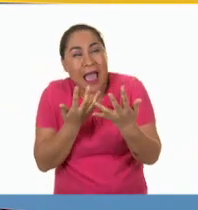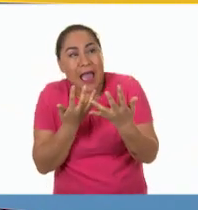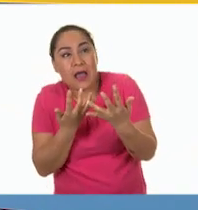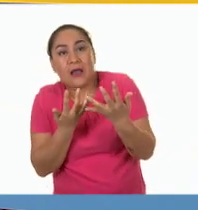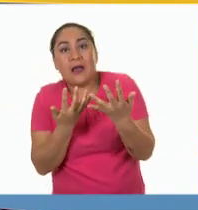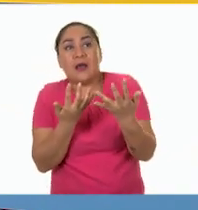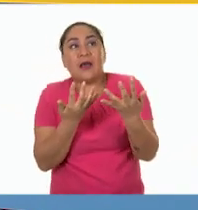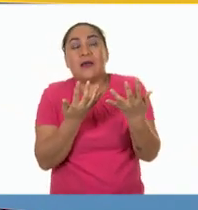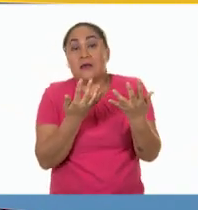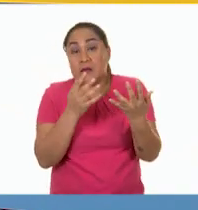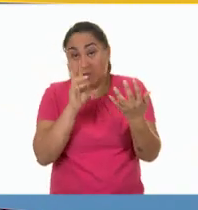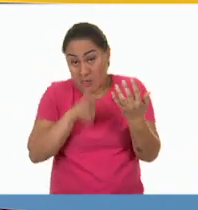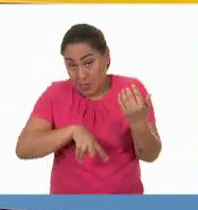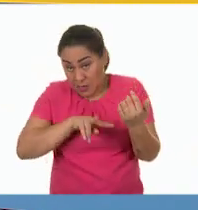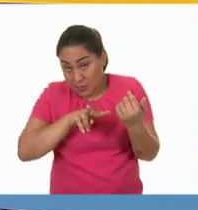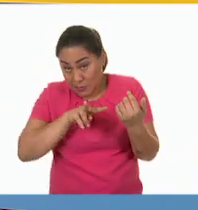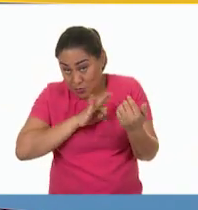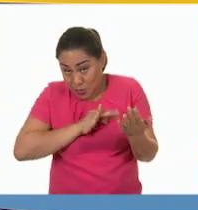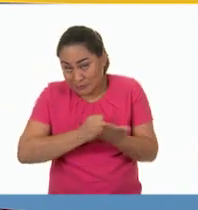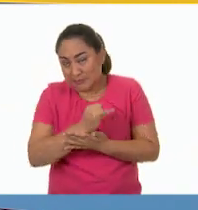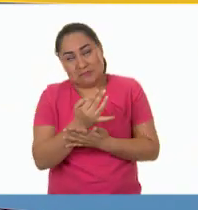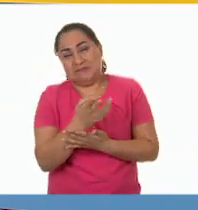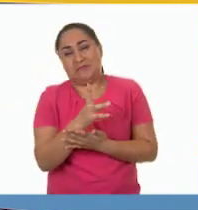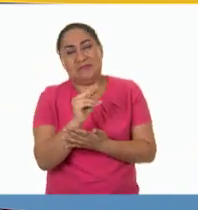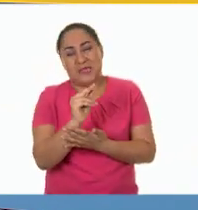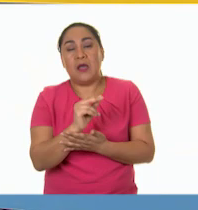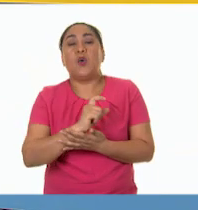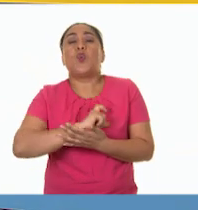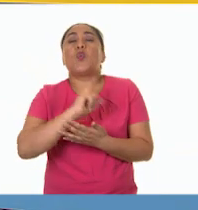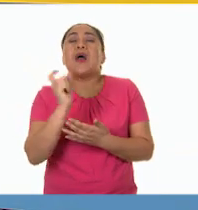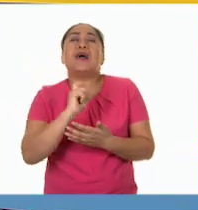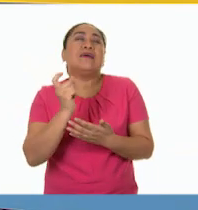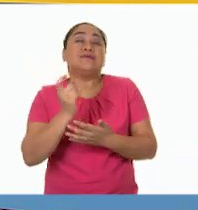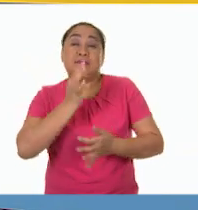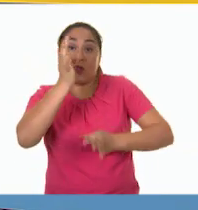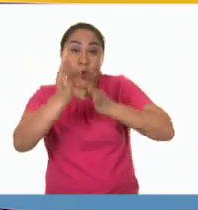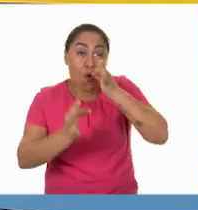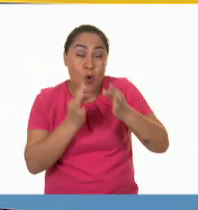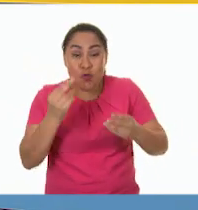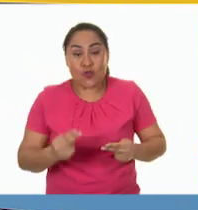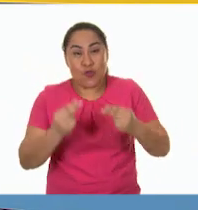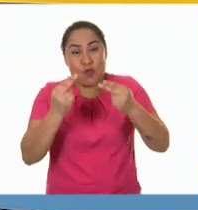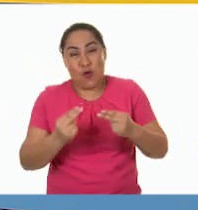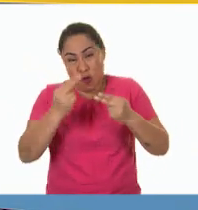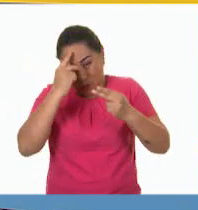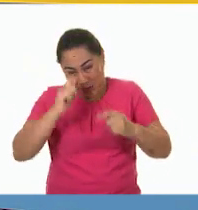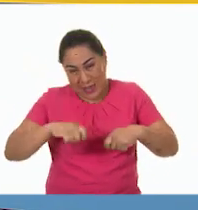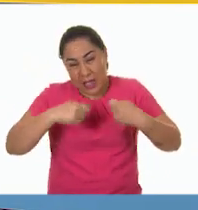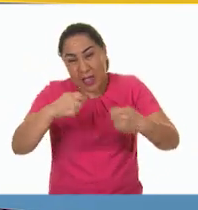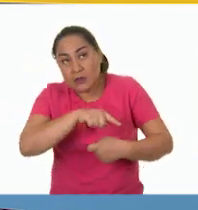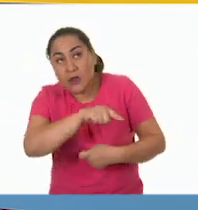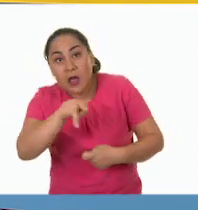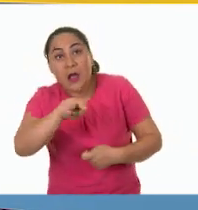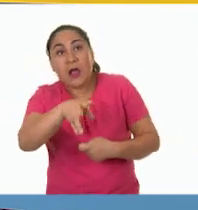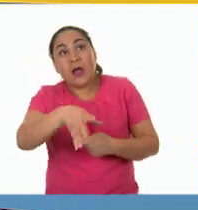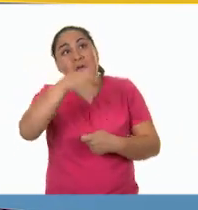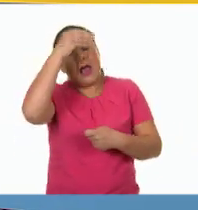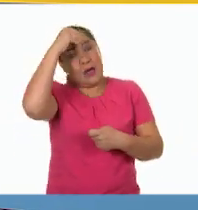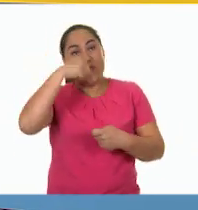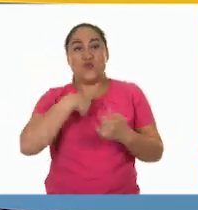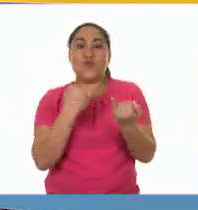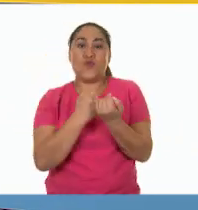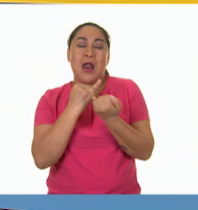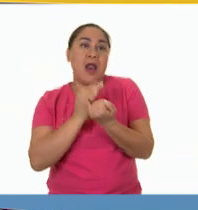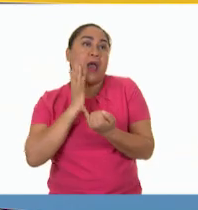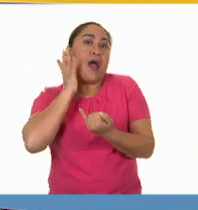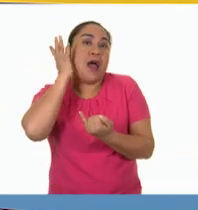no se es en realidad. Cuando decimos que la publicidad difundía una imagen aspiracional de la vida, nos referimos a que promovía un